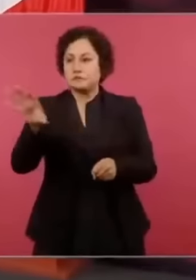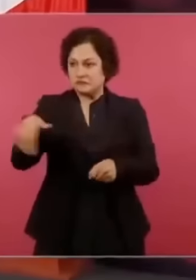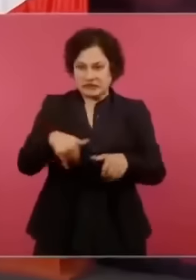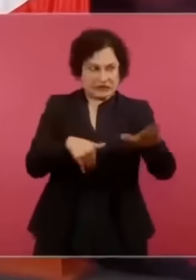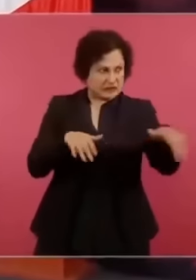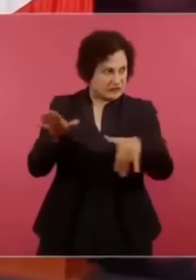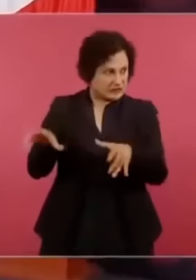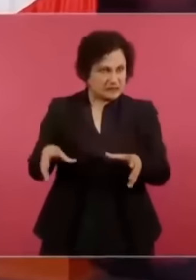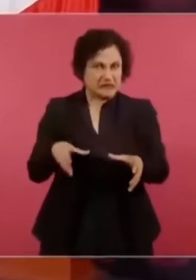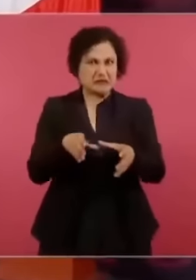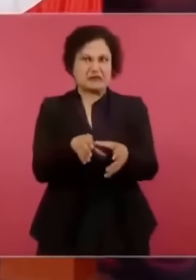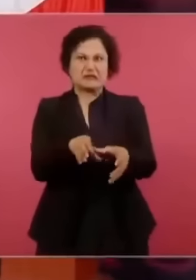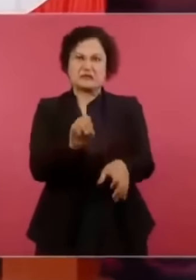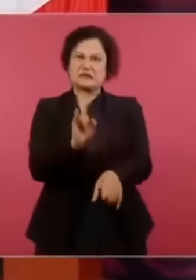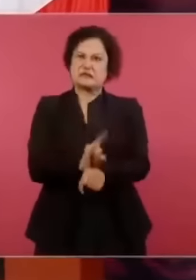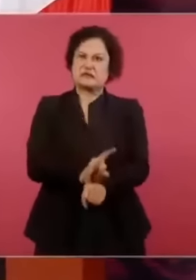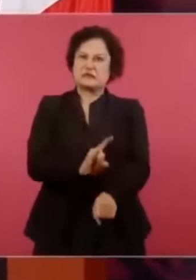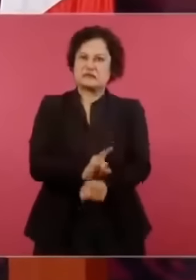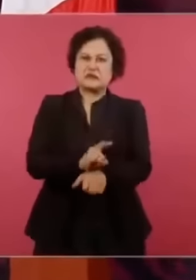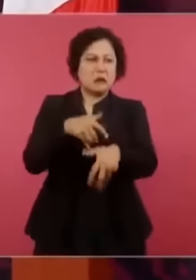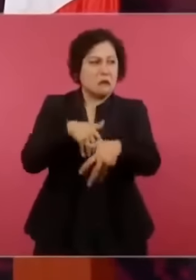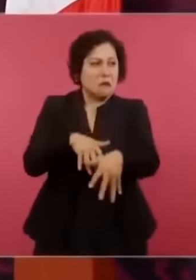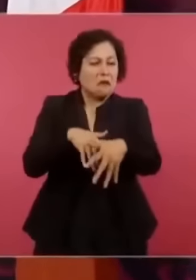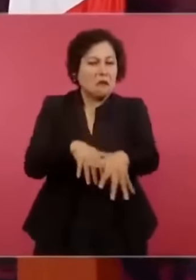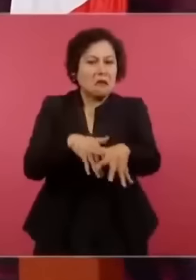el besamanos.